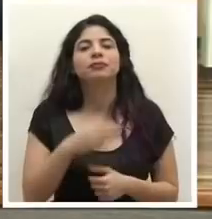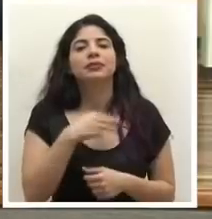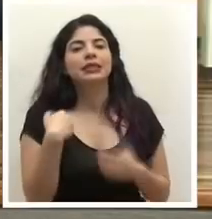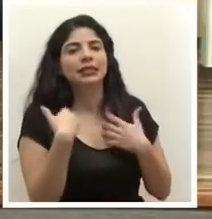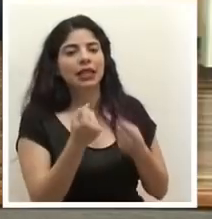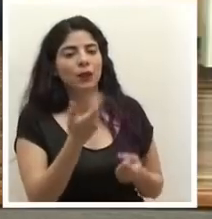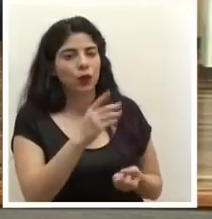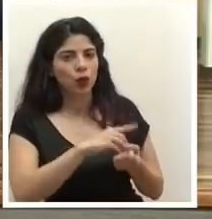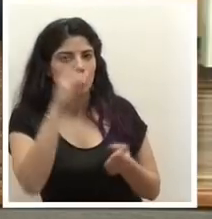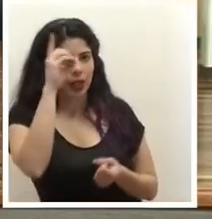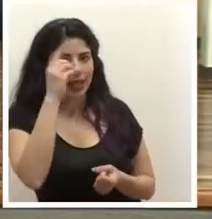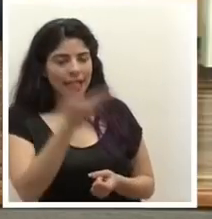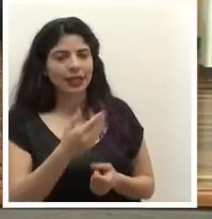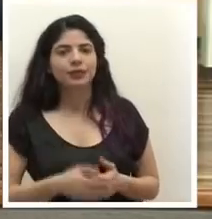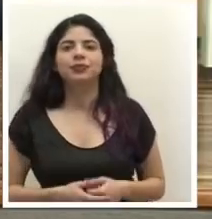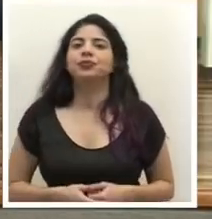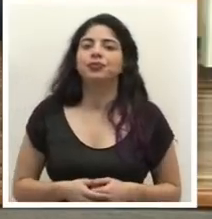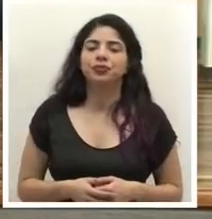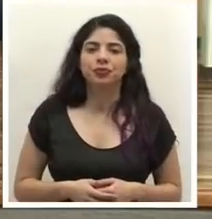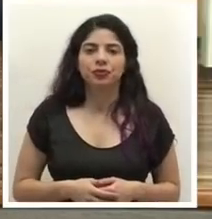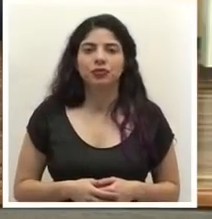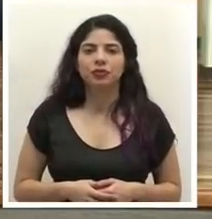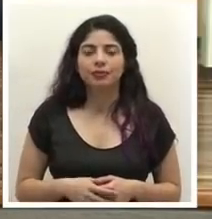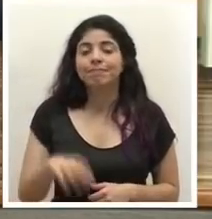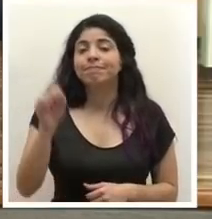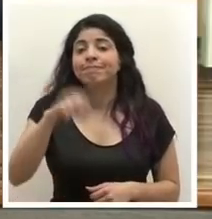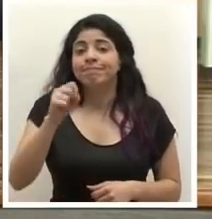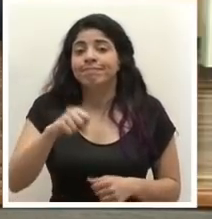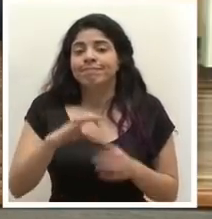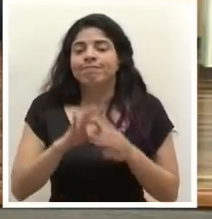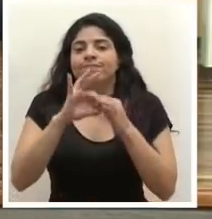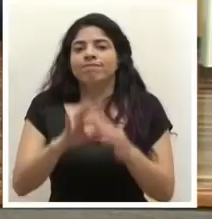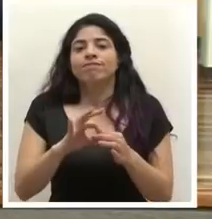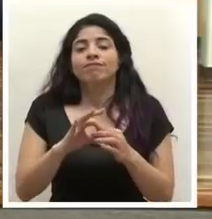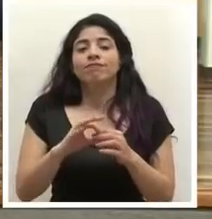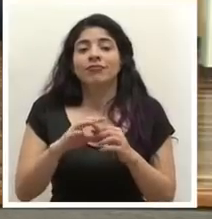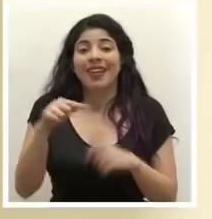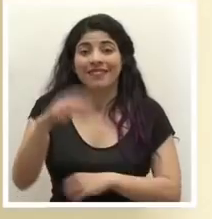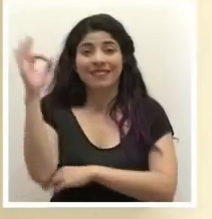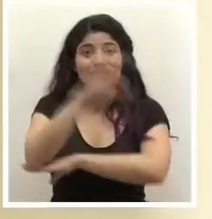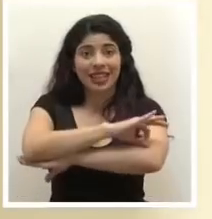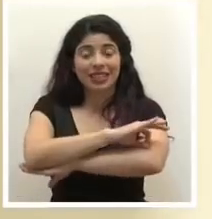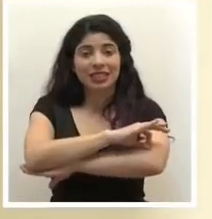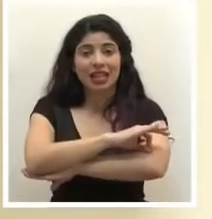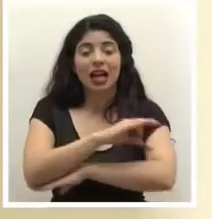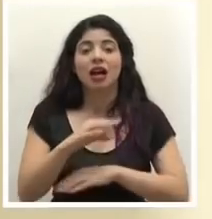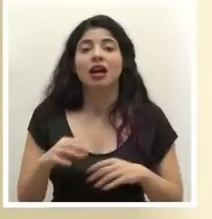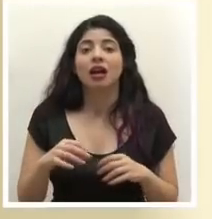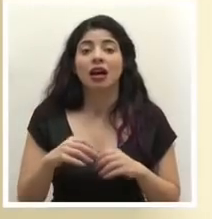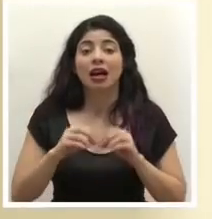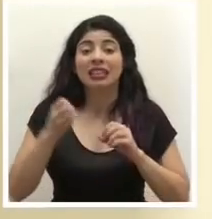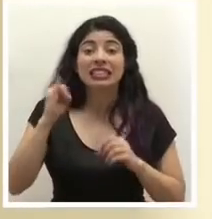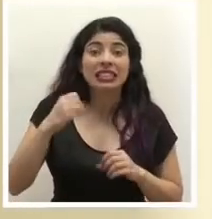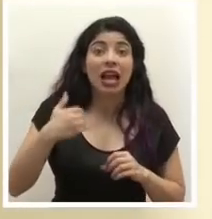salud el doctor daniel salas si con respecto a la sospecha de que tengamos transmisión